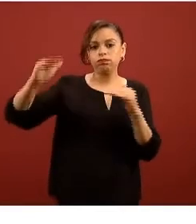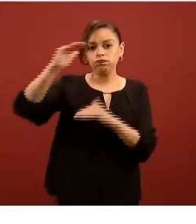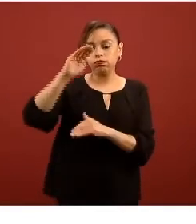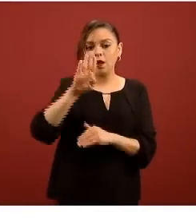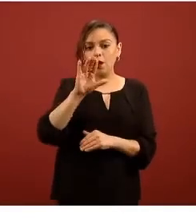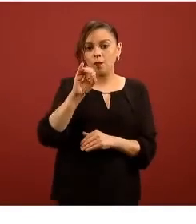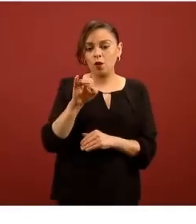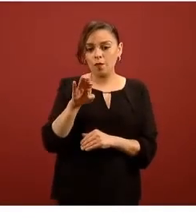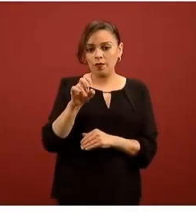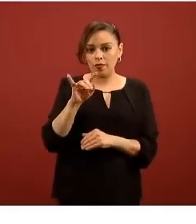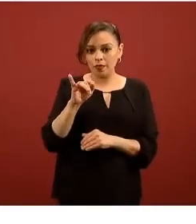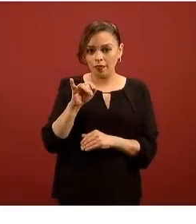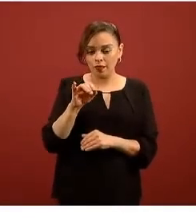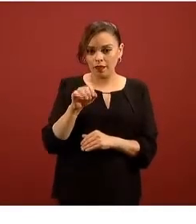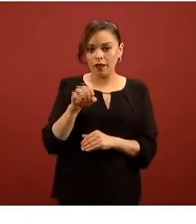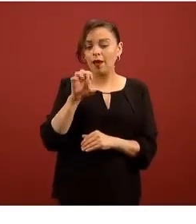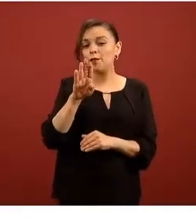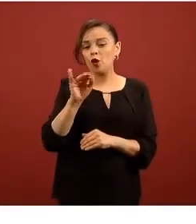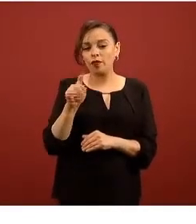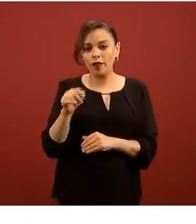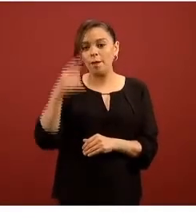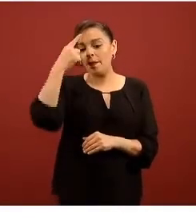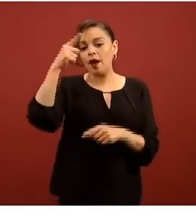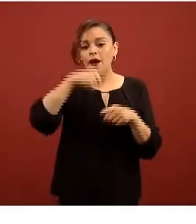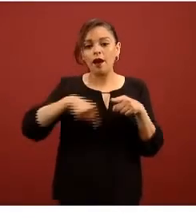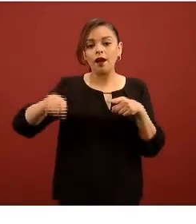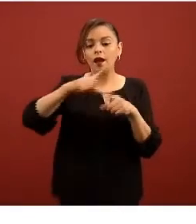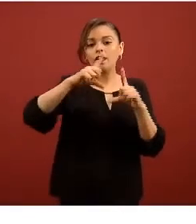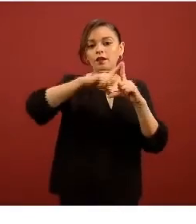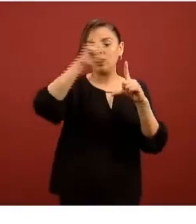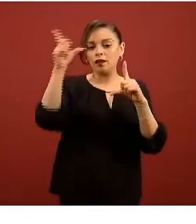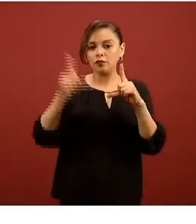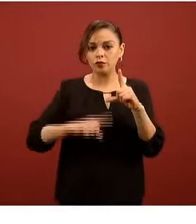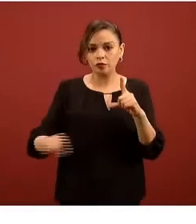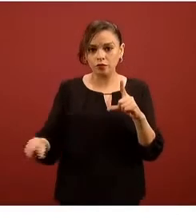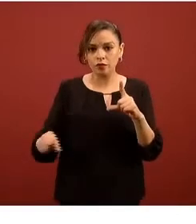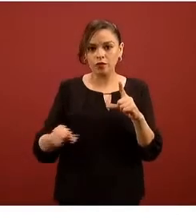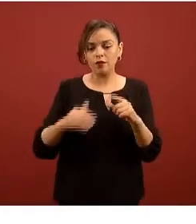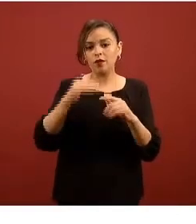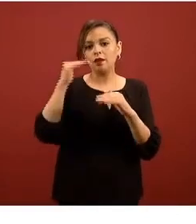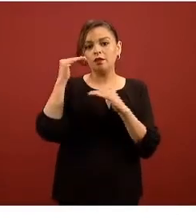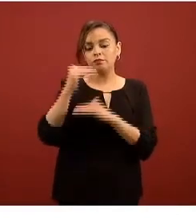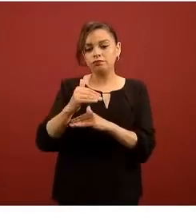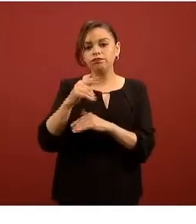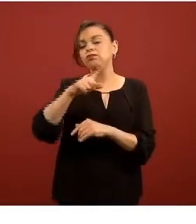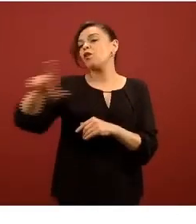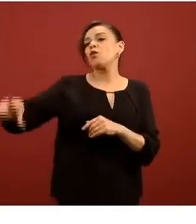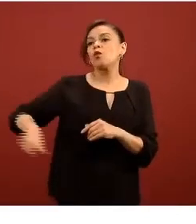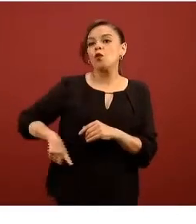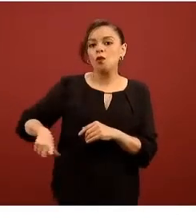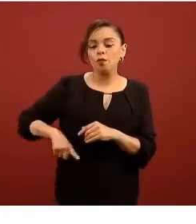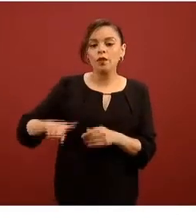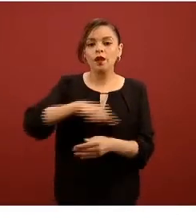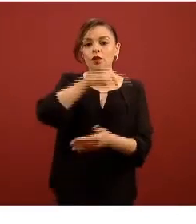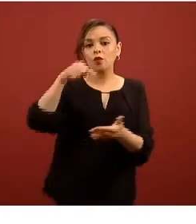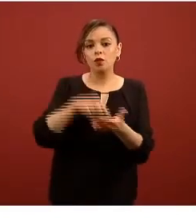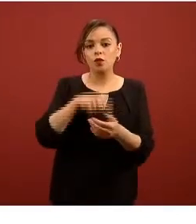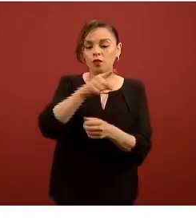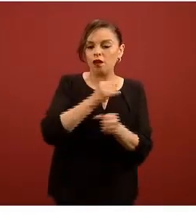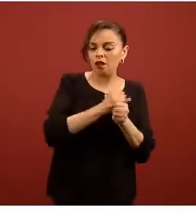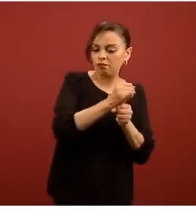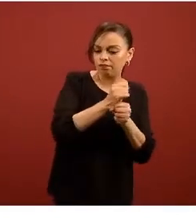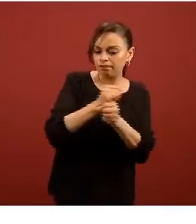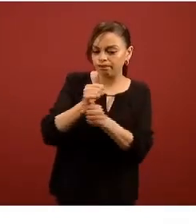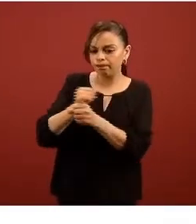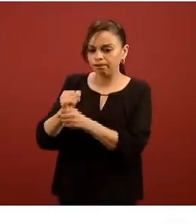y esta articulación de capacidades nacionales entre el gobierno centros de investigación e industria solidaria